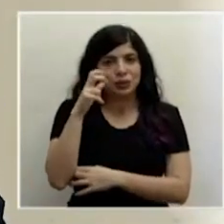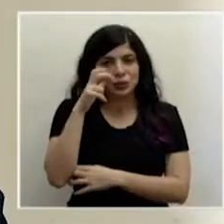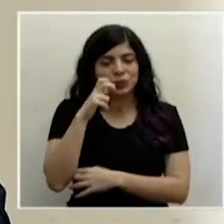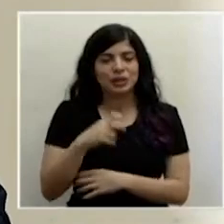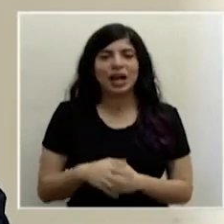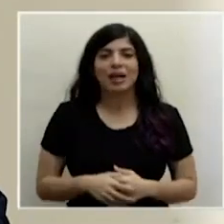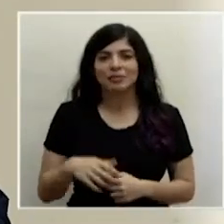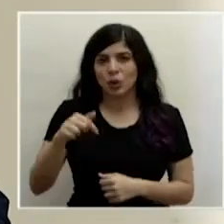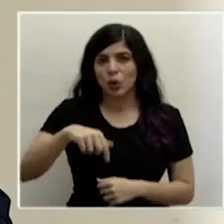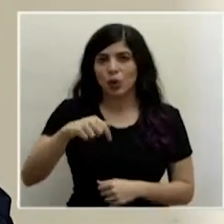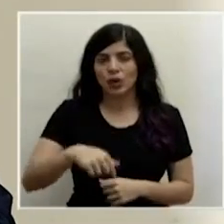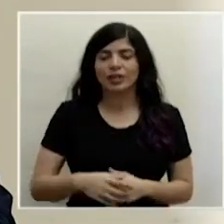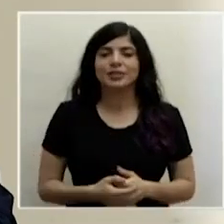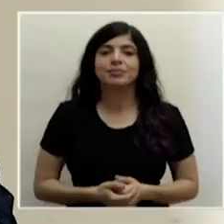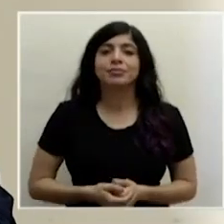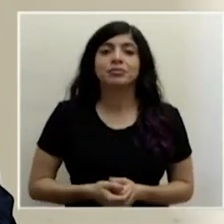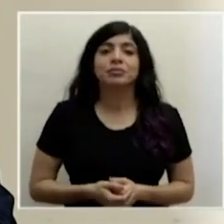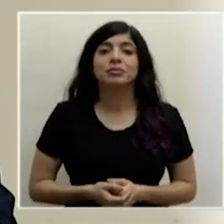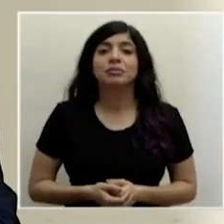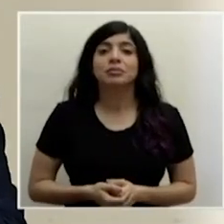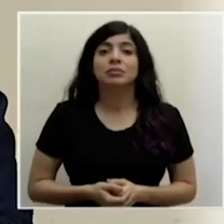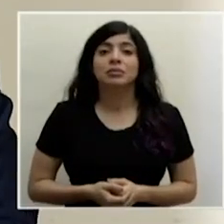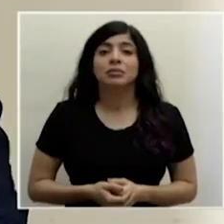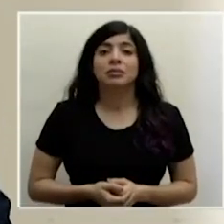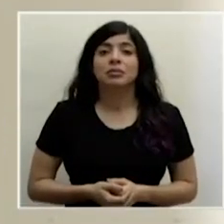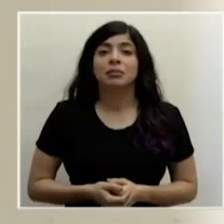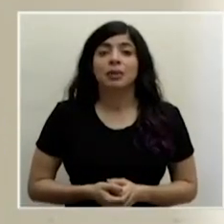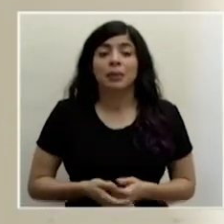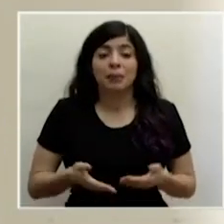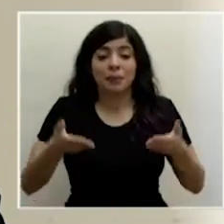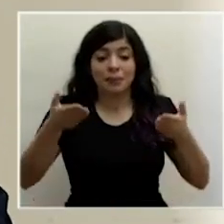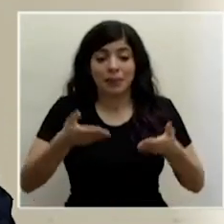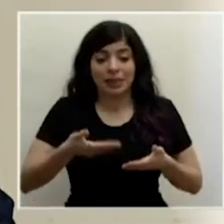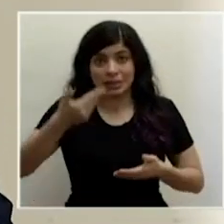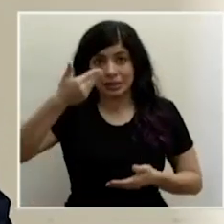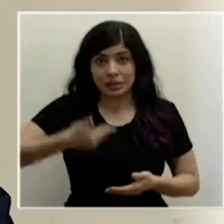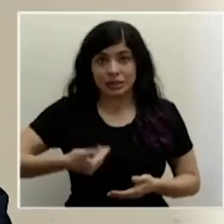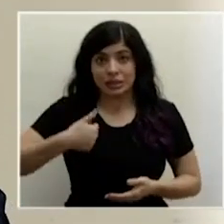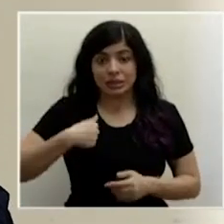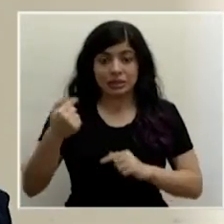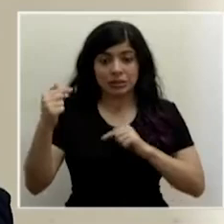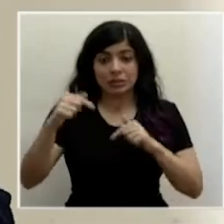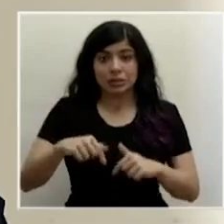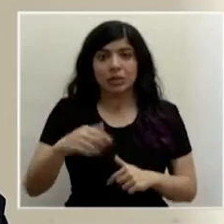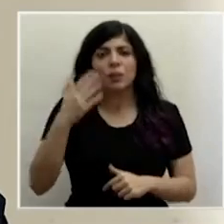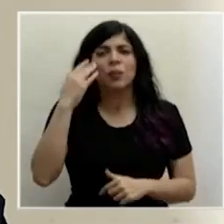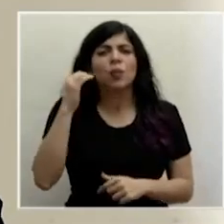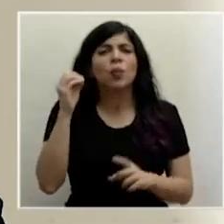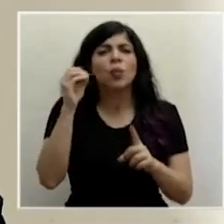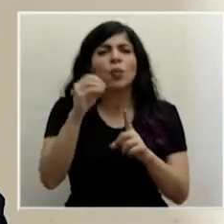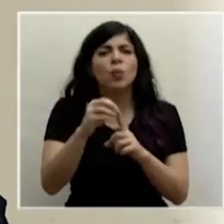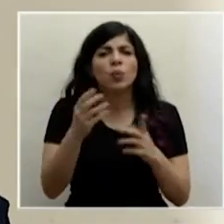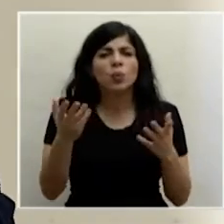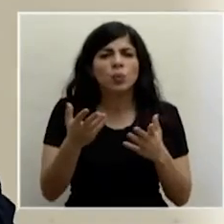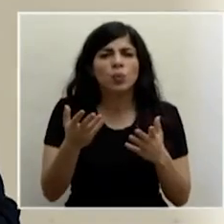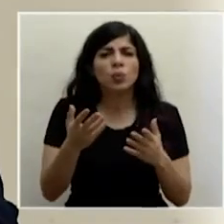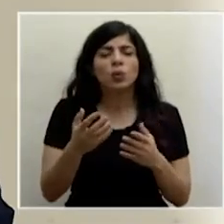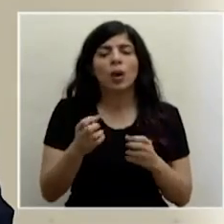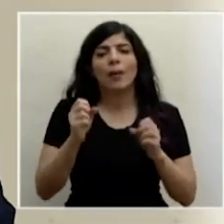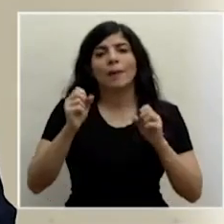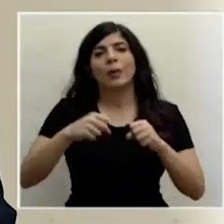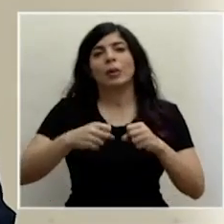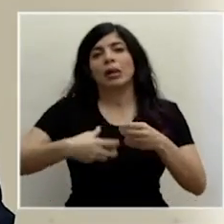el día de hoy. La presencia del suscriptor esta tarde tiene como objetivo el poder